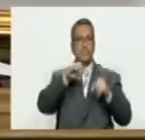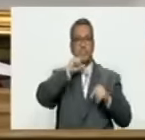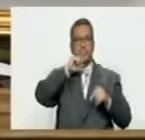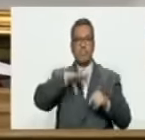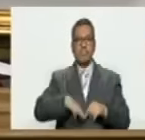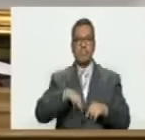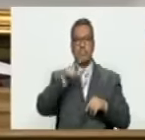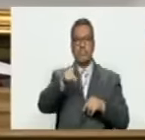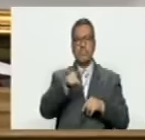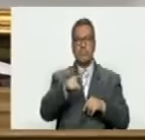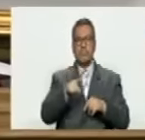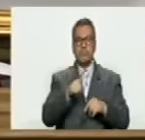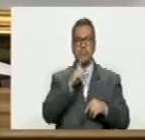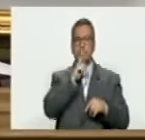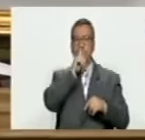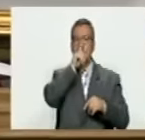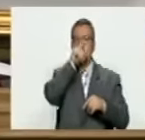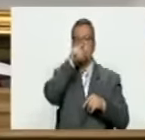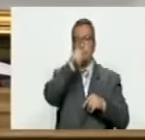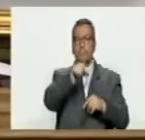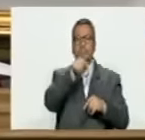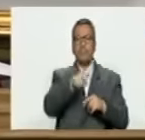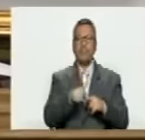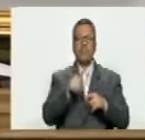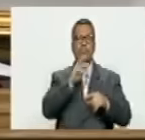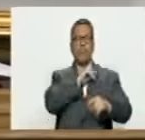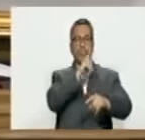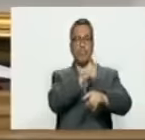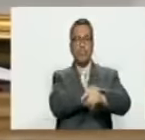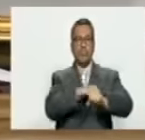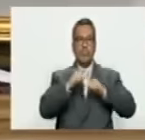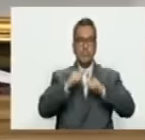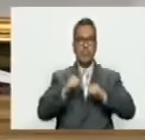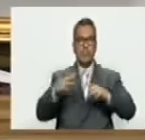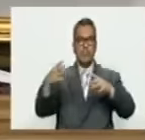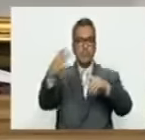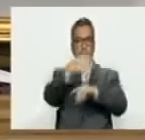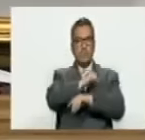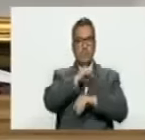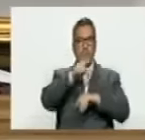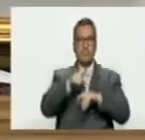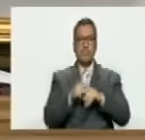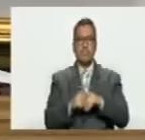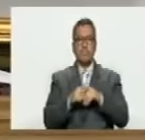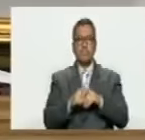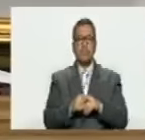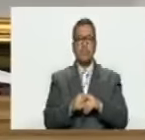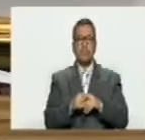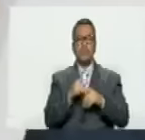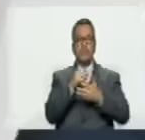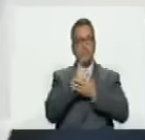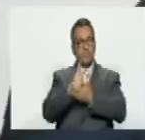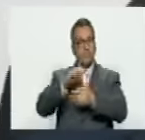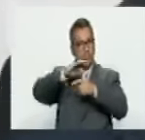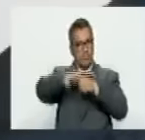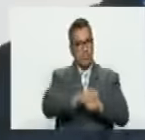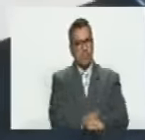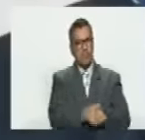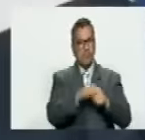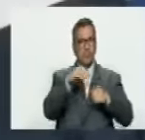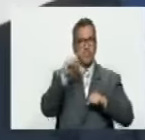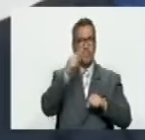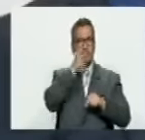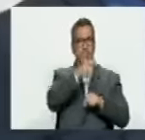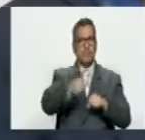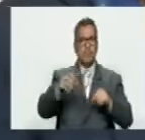que es acallada por los poderosos por los conquistadores por los que subyugan otros pueblos samuel moncada